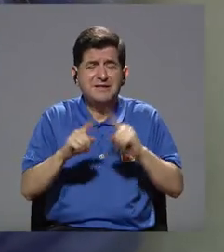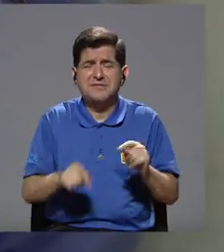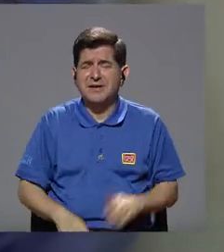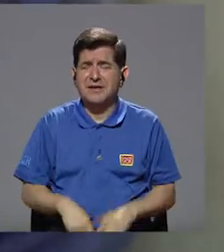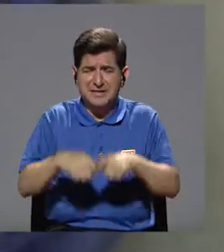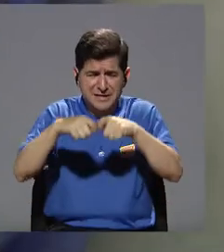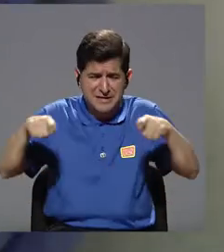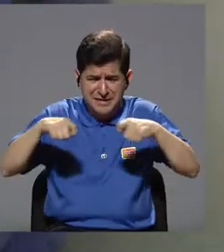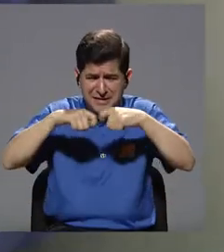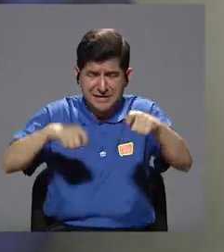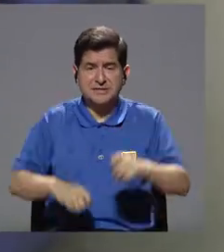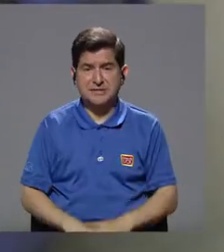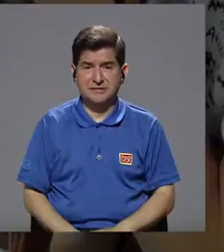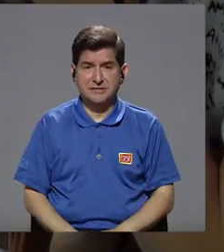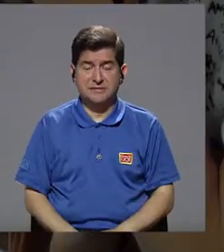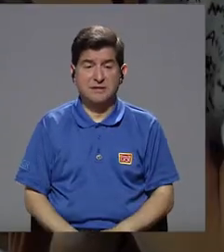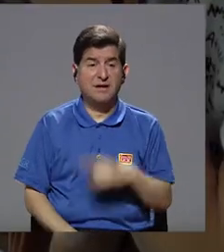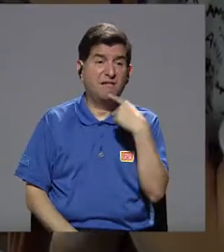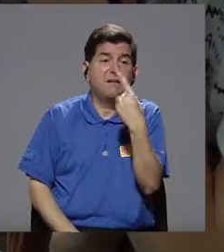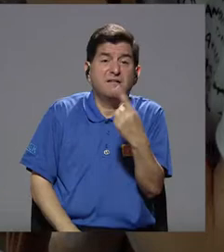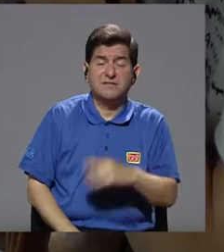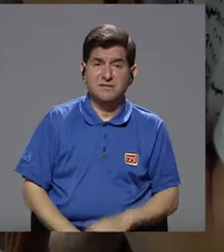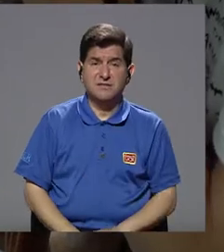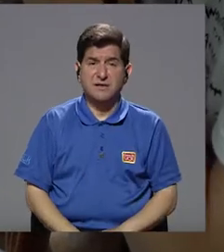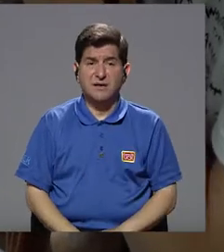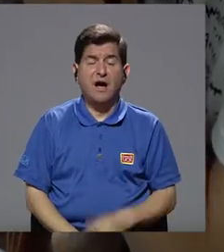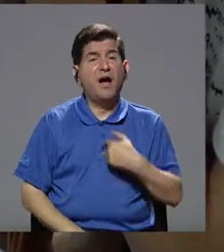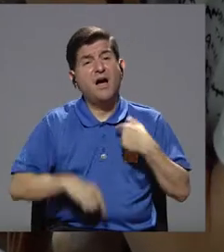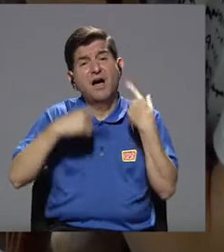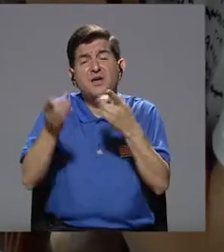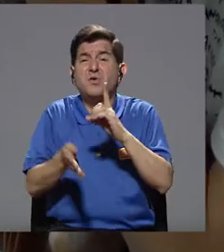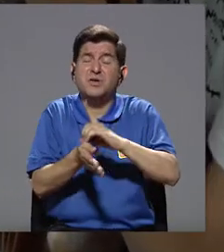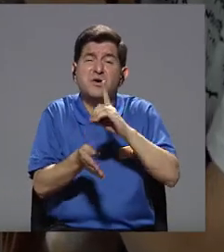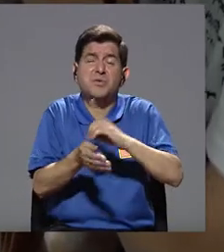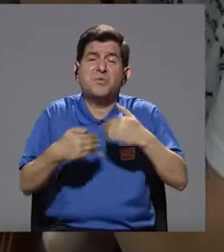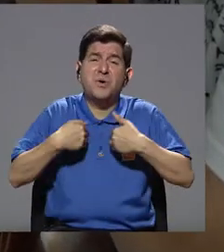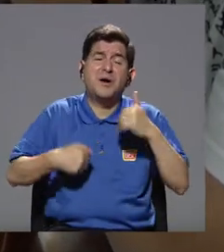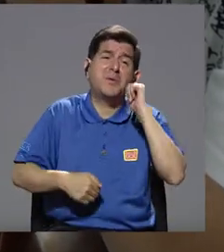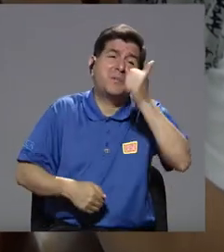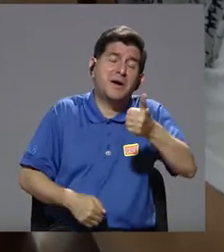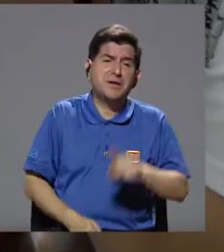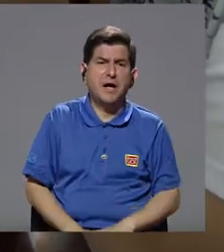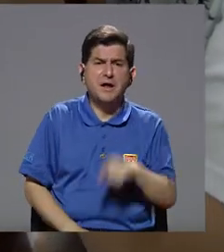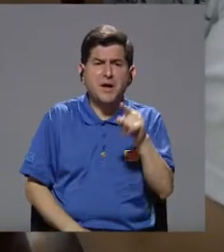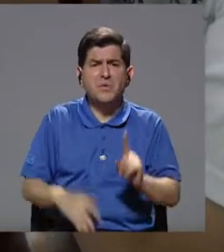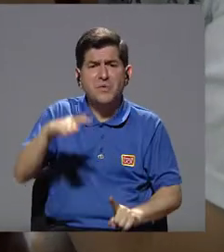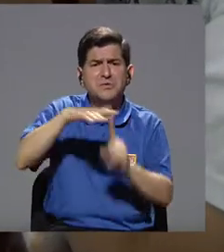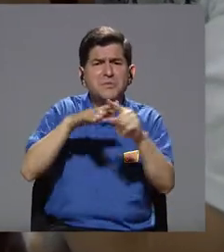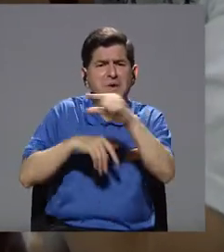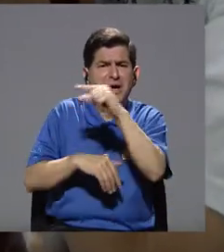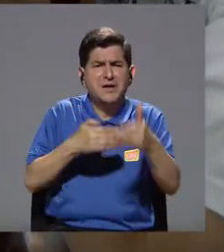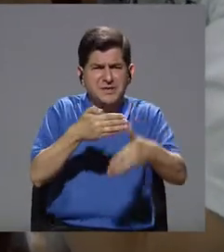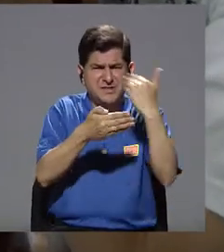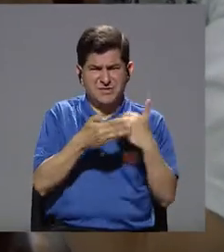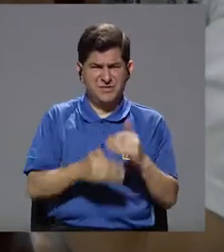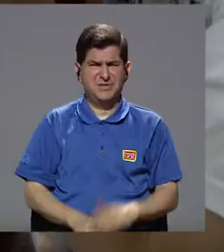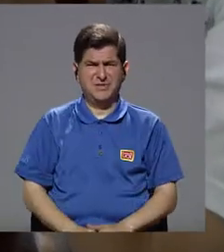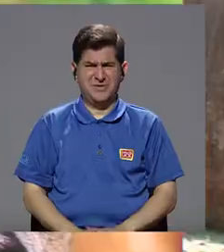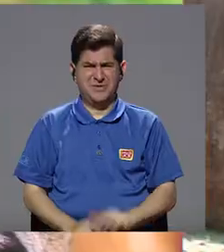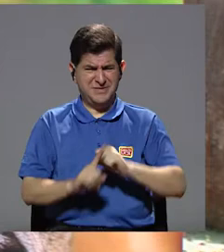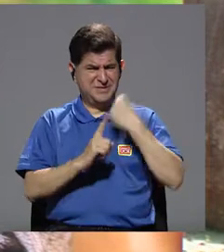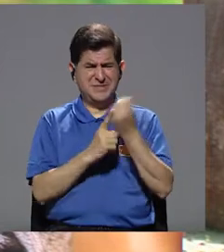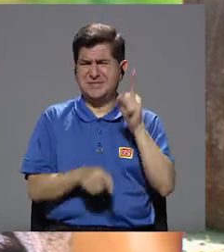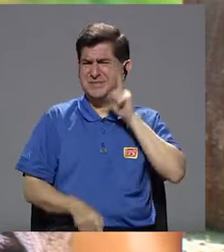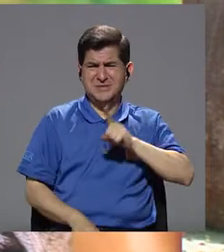centímetros, tumores que le pegan al piso y nos dicen, lo iba a llevar al veterinario mañana o le salió la semana pasada, o sea, cosas que son